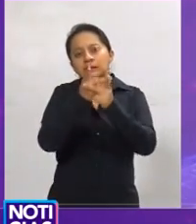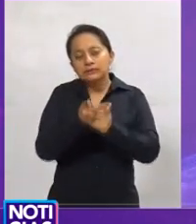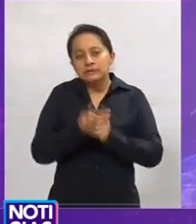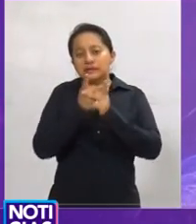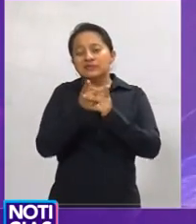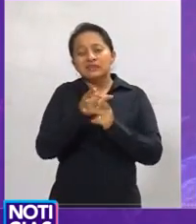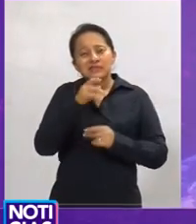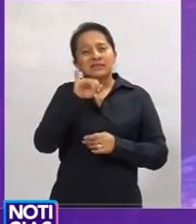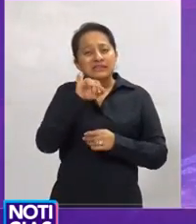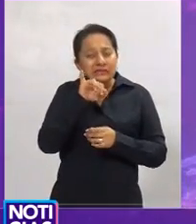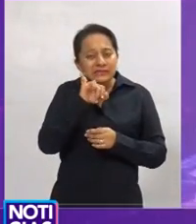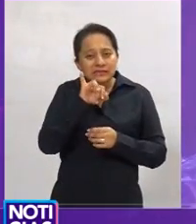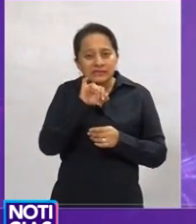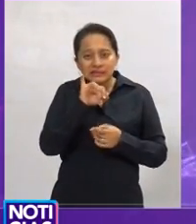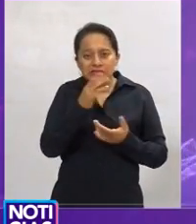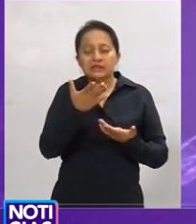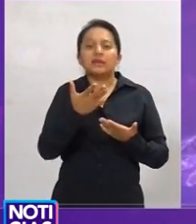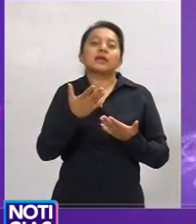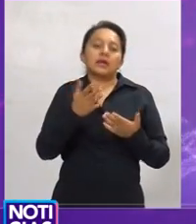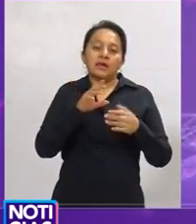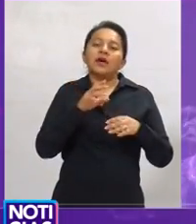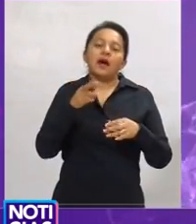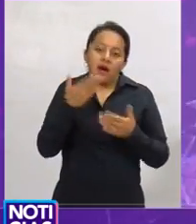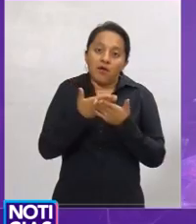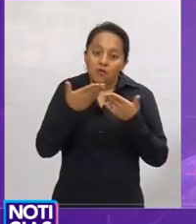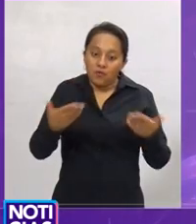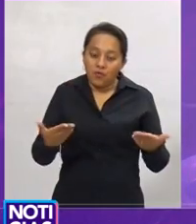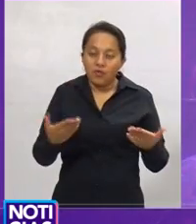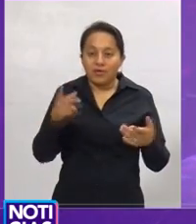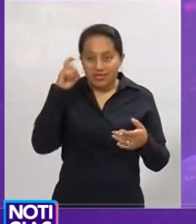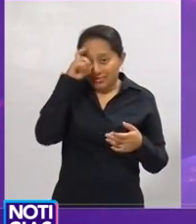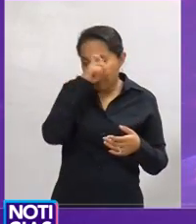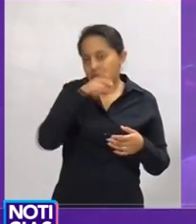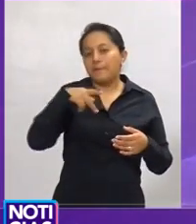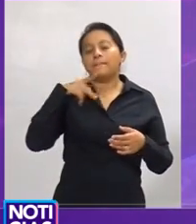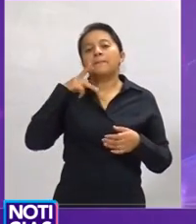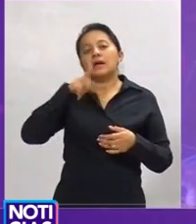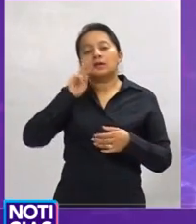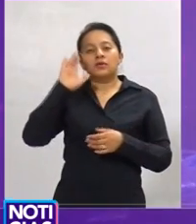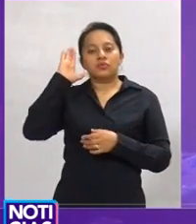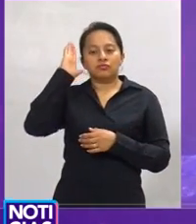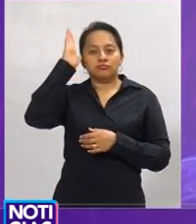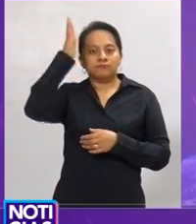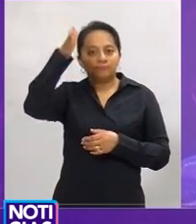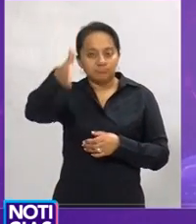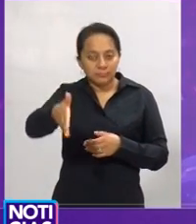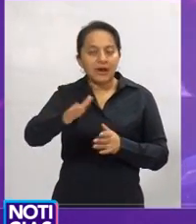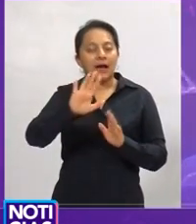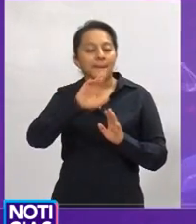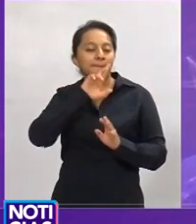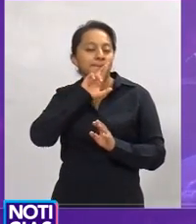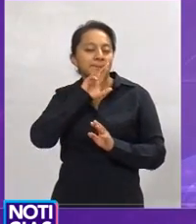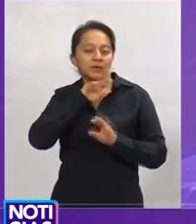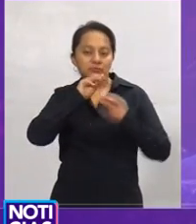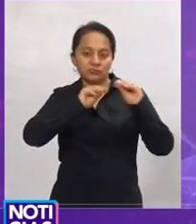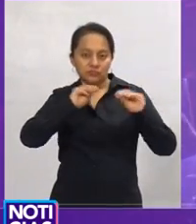El Edil Capitalino aclaró que los recursos con los que se concurse la obra serán del programa de obra anual, pero una vez que